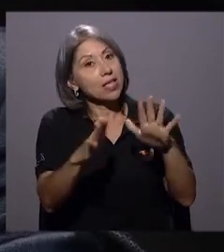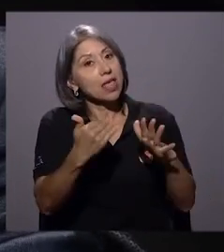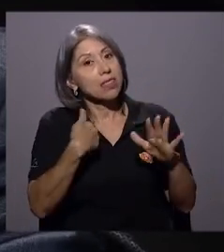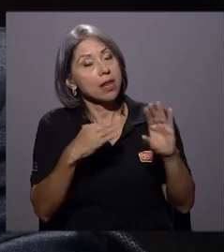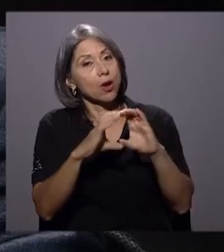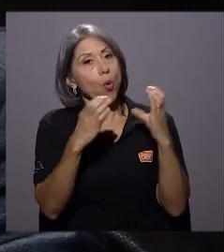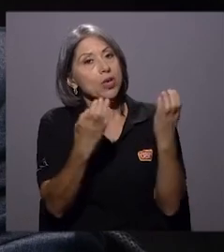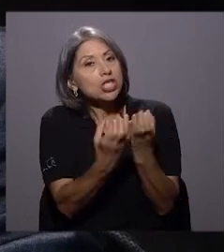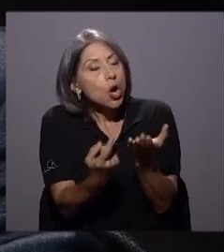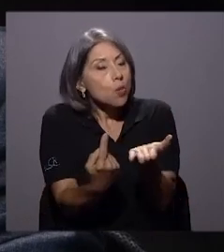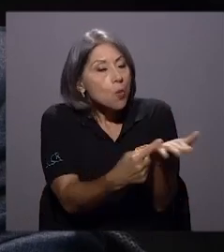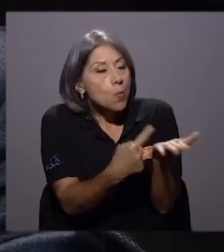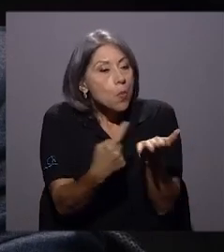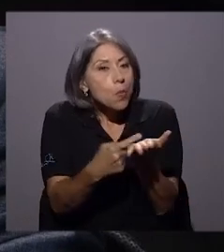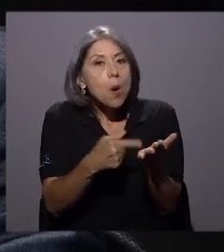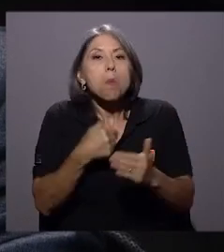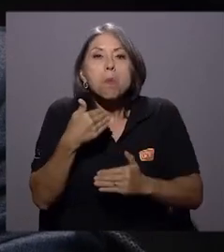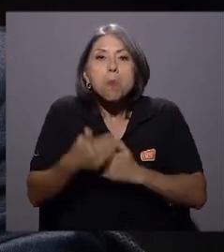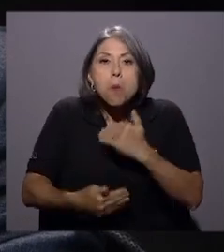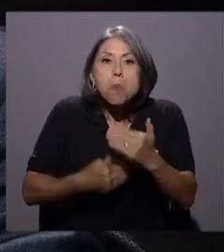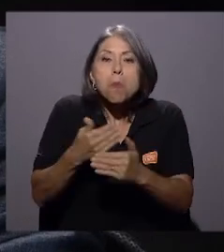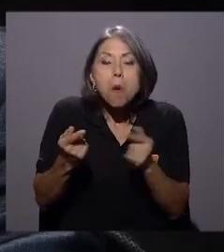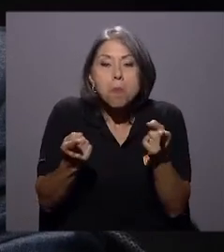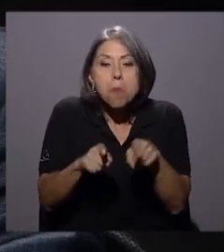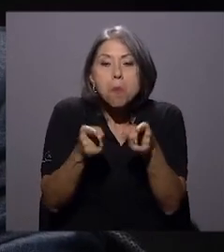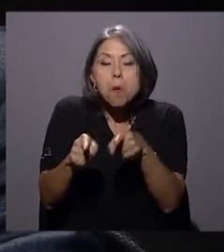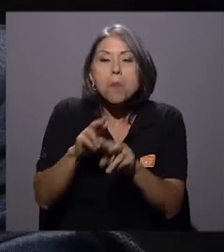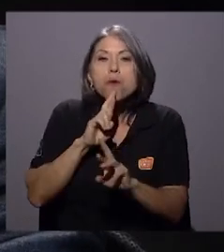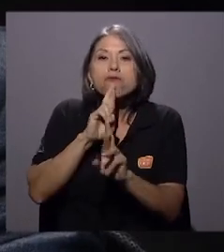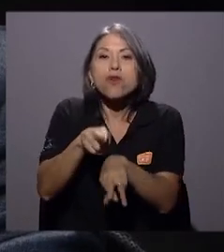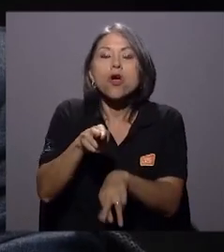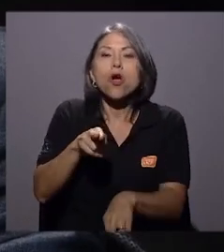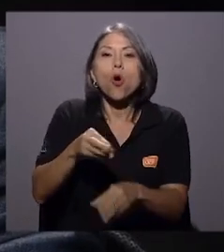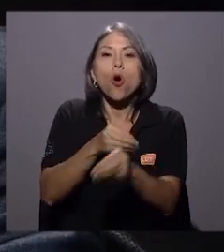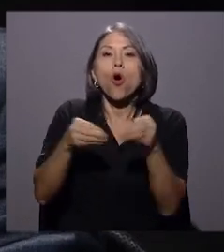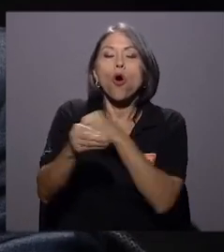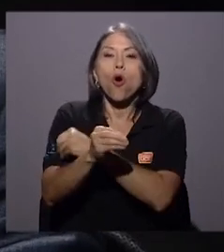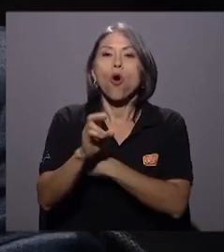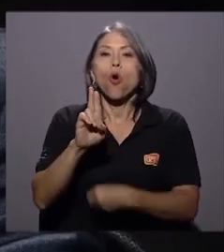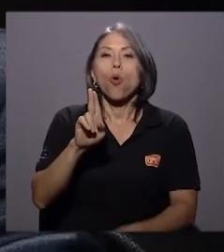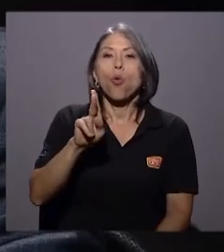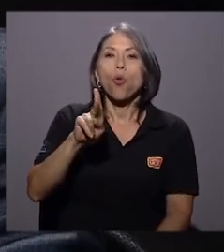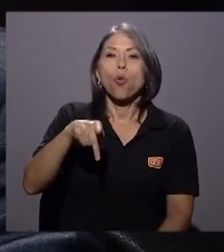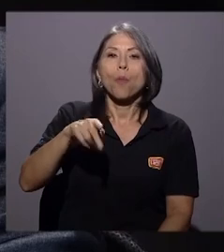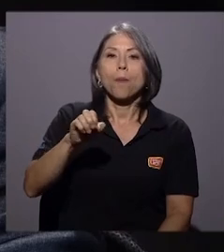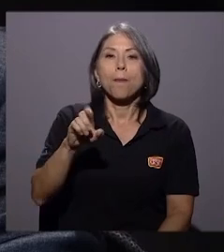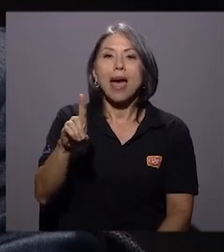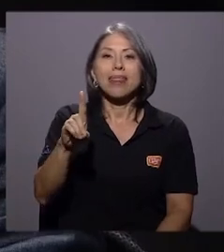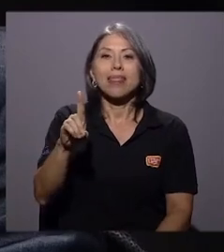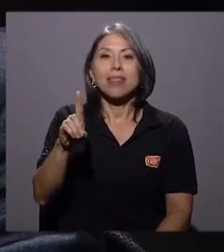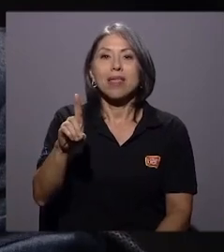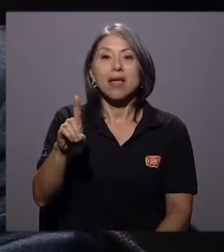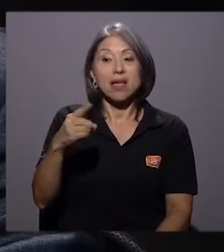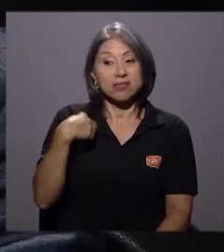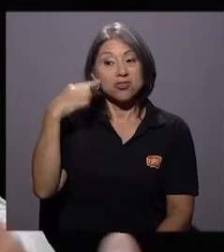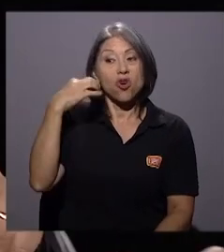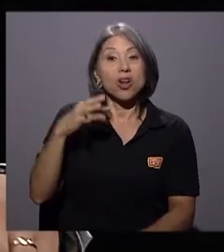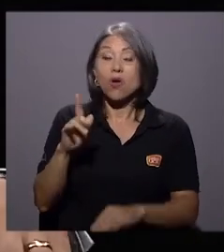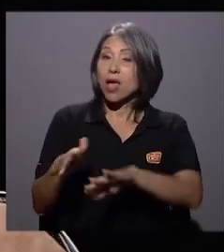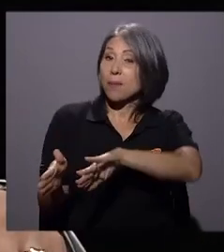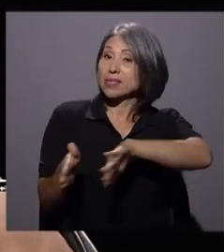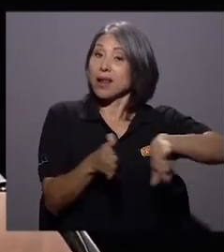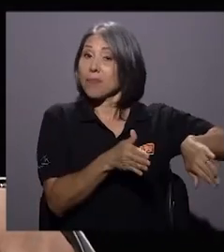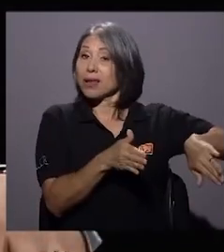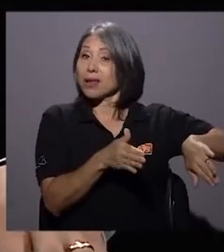Poco a poco van apareciendo resultados de esta UPAD, pero yo creo que hay que pasar la página a Marlon porque Costa Rica no puede detenerse. ¿Qué está haciendo